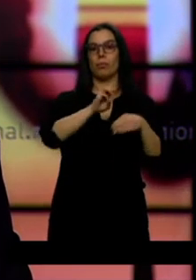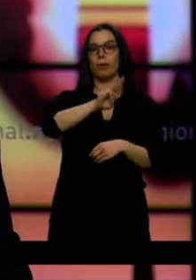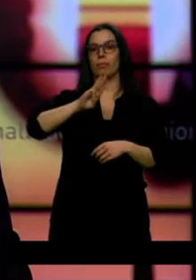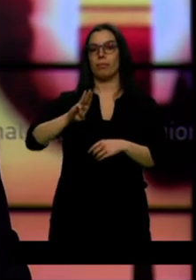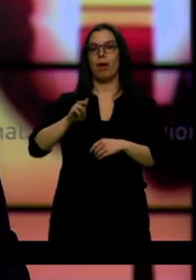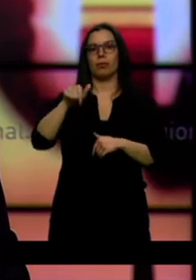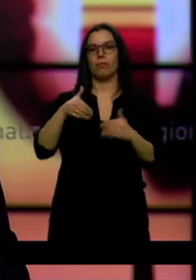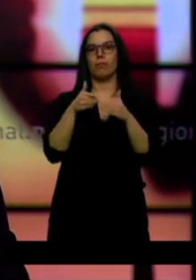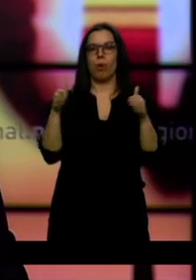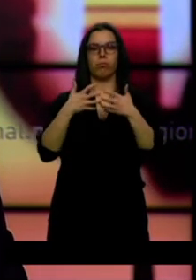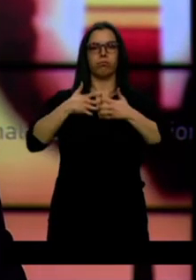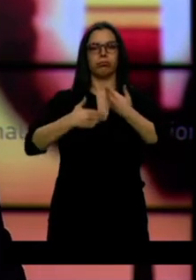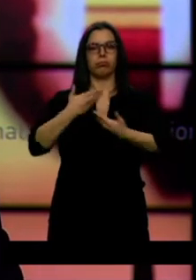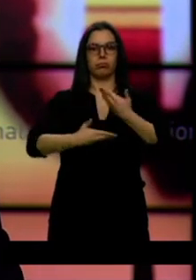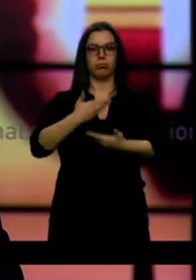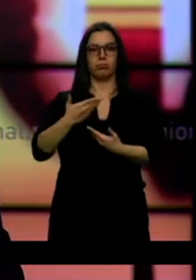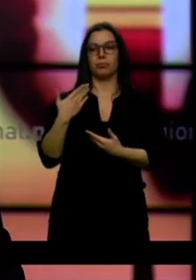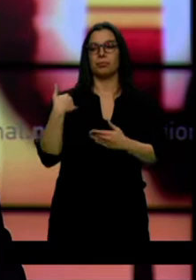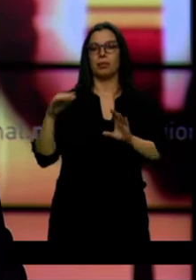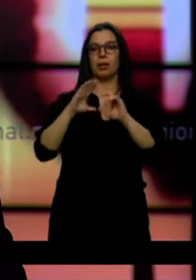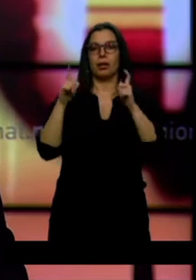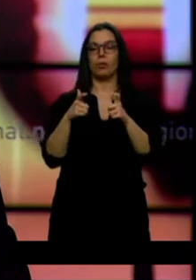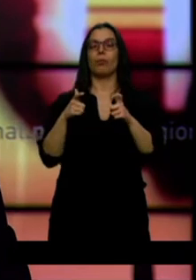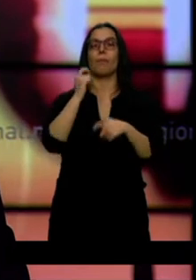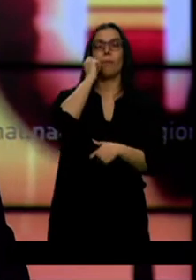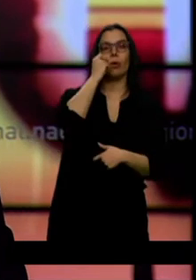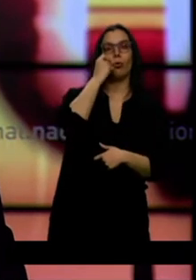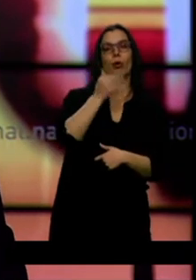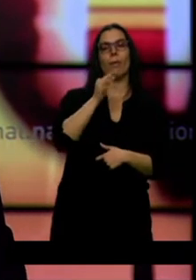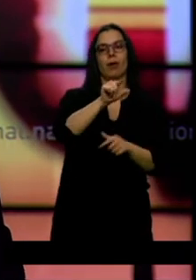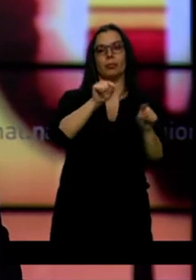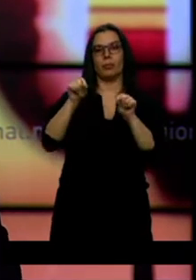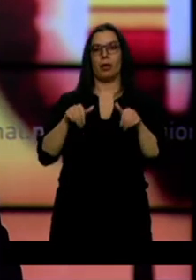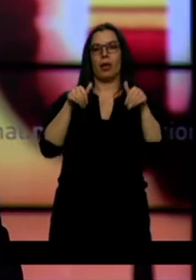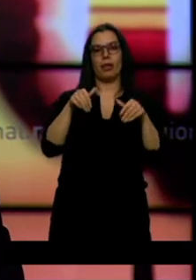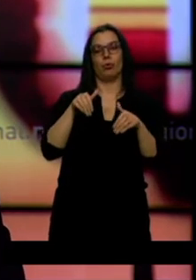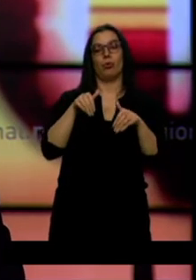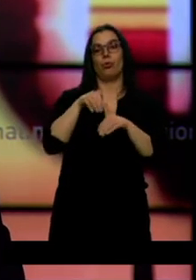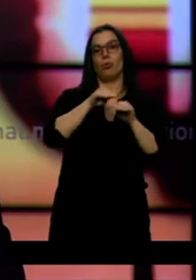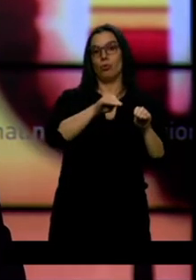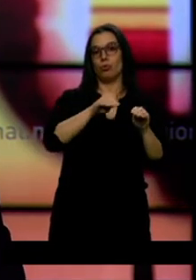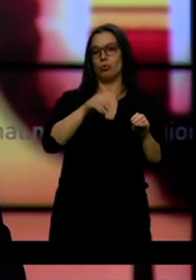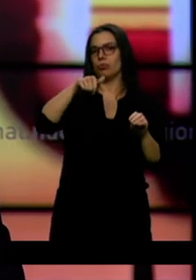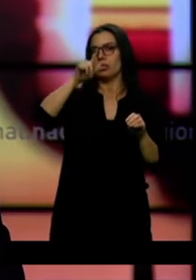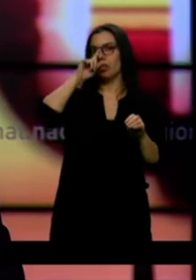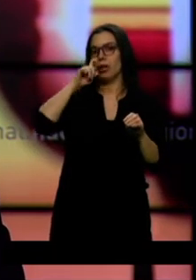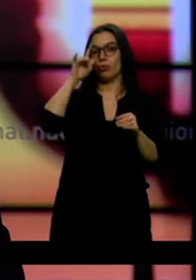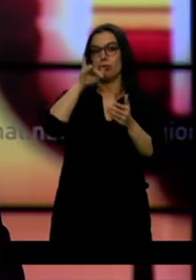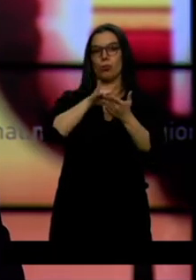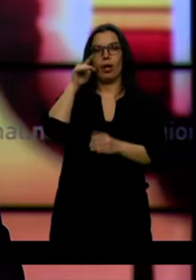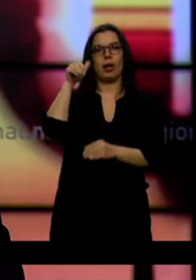con una reunión de Mañueco y sus candidatos. En este año electoral van a por todas. Lo dijo anoche el presidente regional del PP en esta casa.